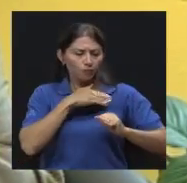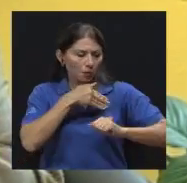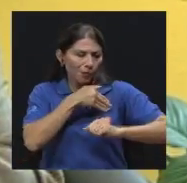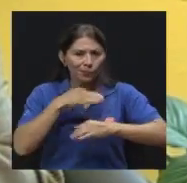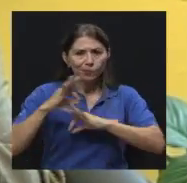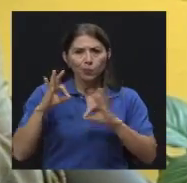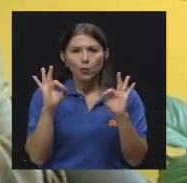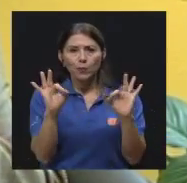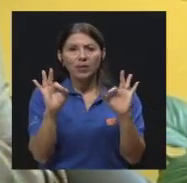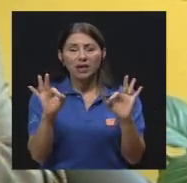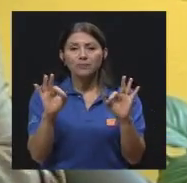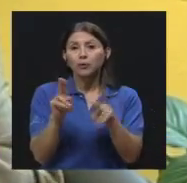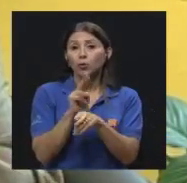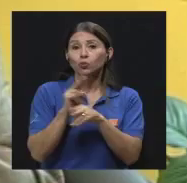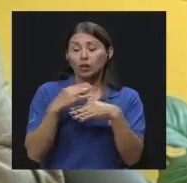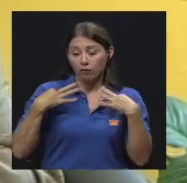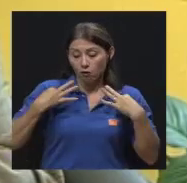¿verdad?